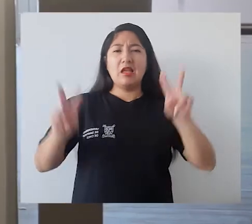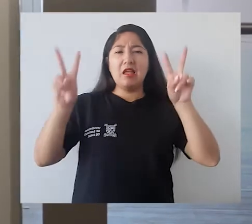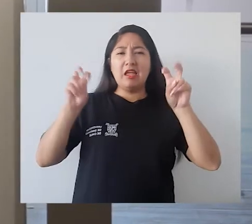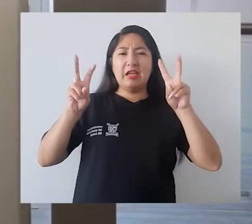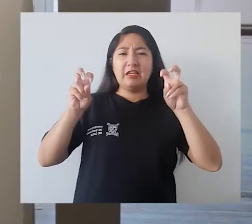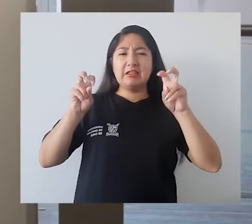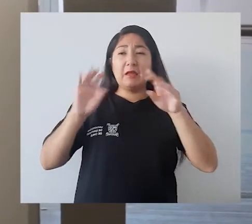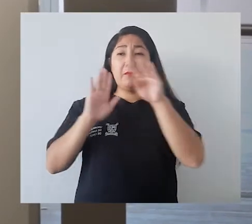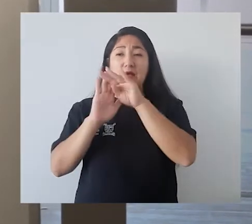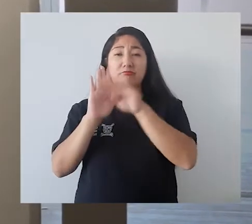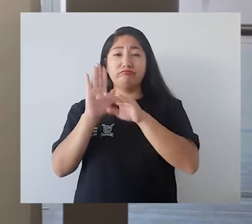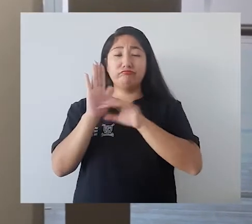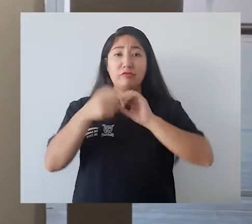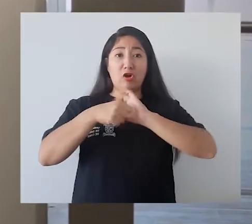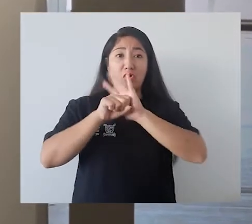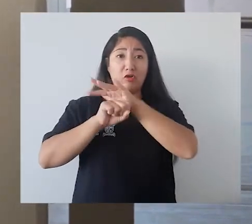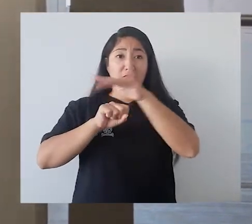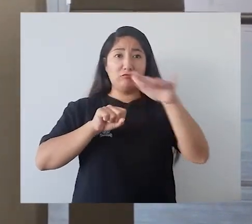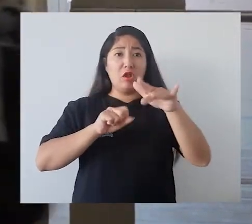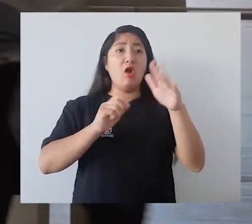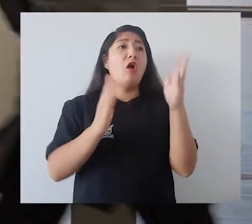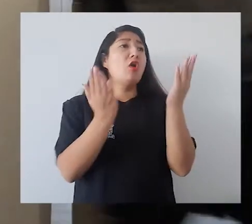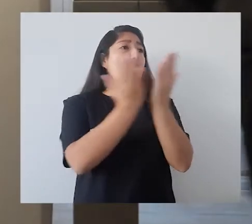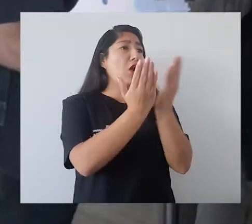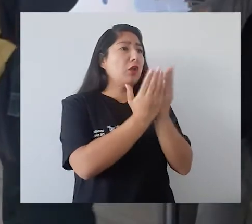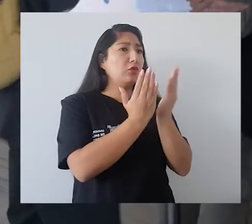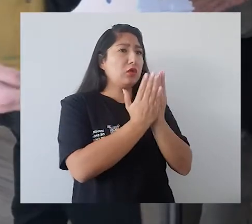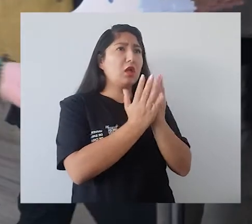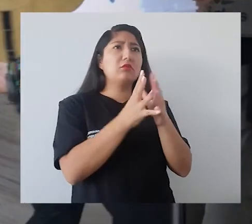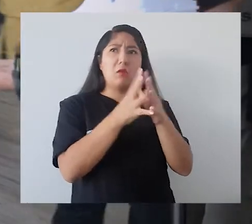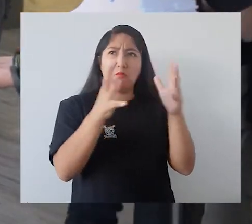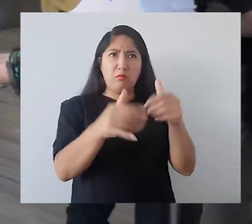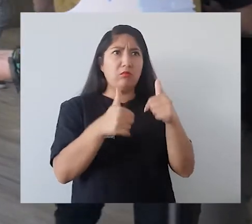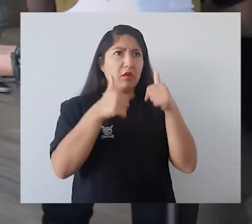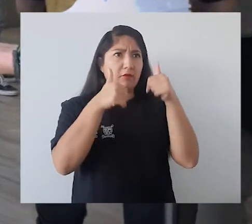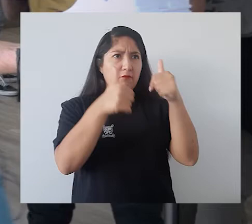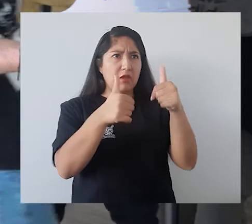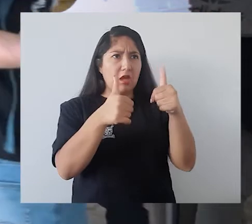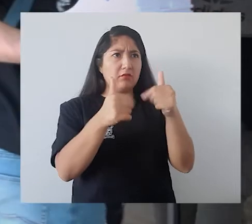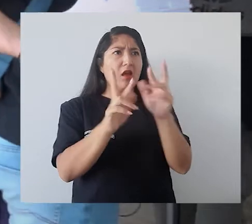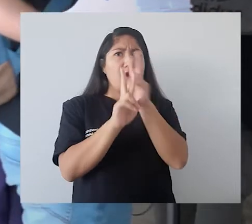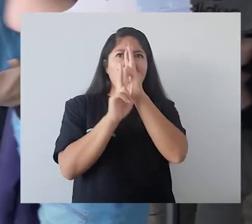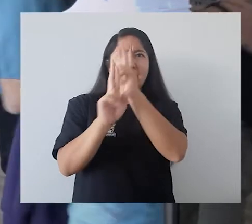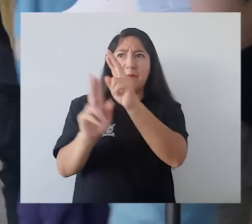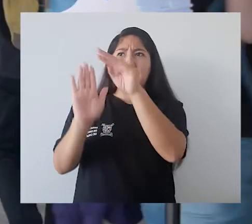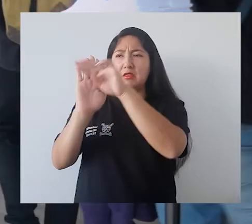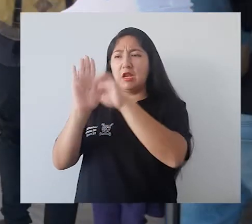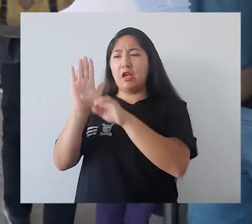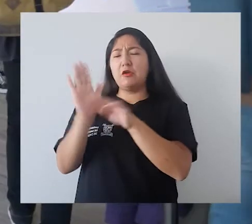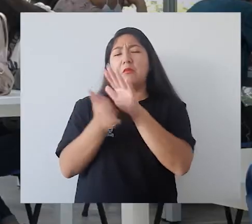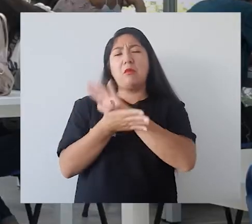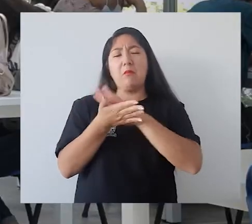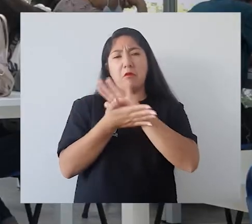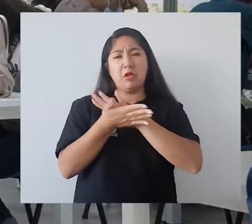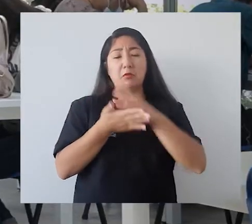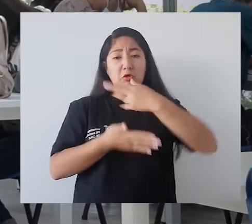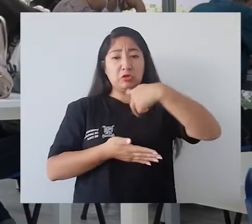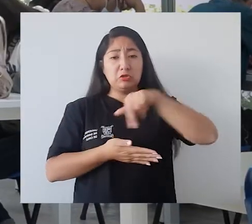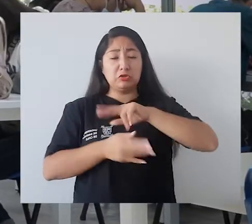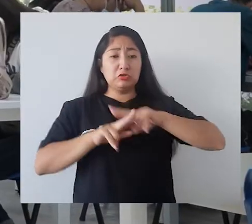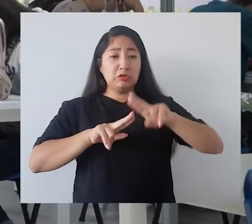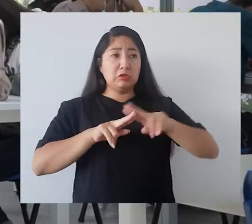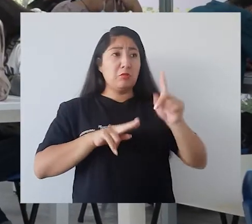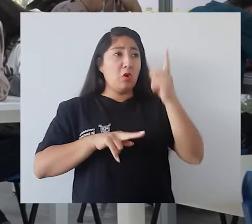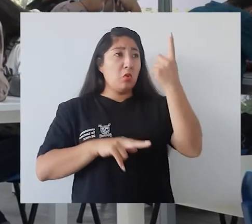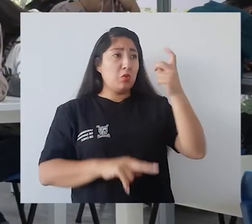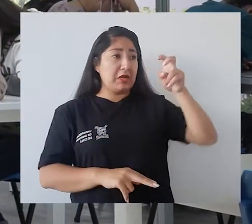Respecto a las medidas COVID, los estudiantes han sido muy amables y muy receptivos de estas normas. Hemos implementado